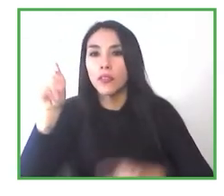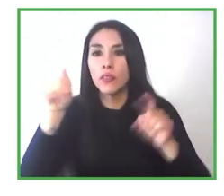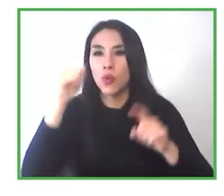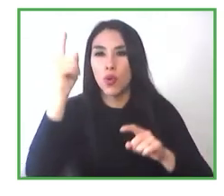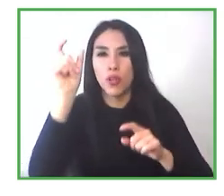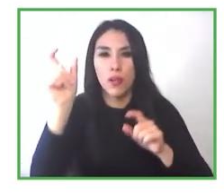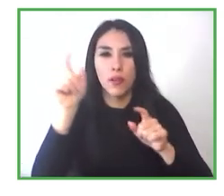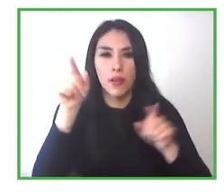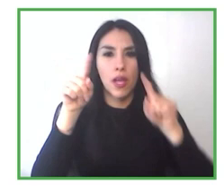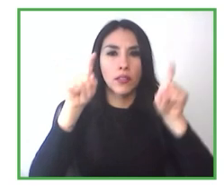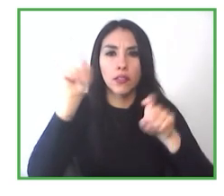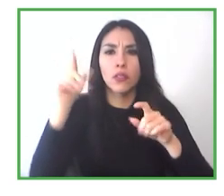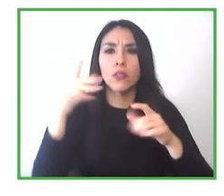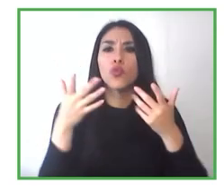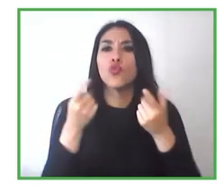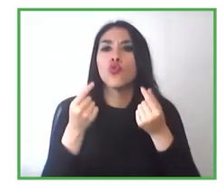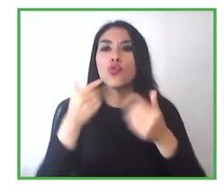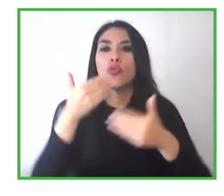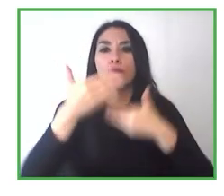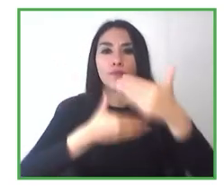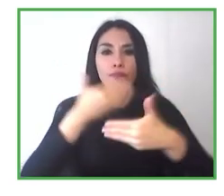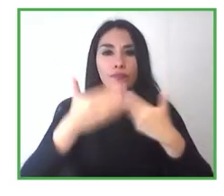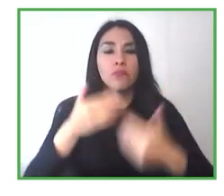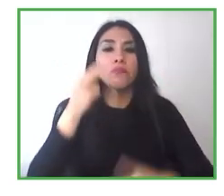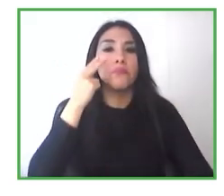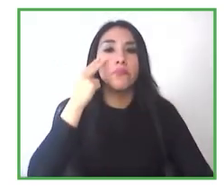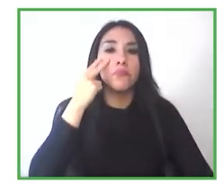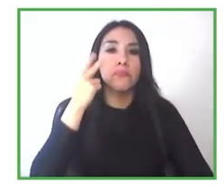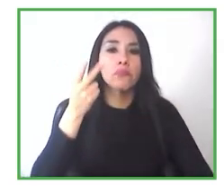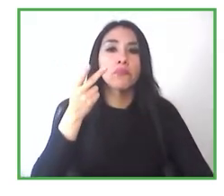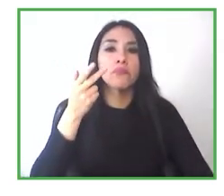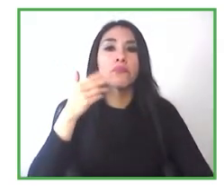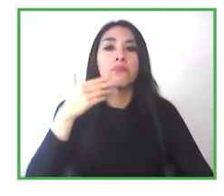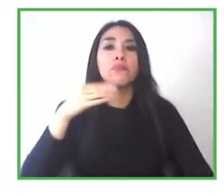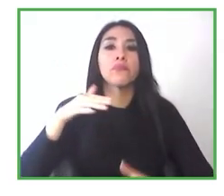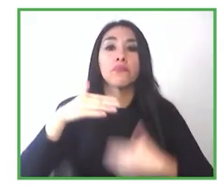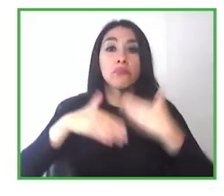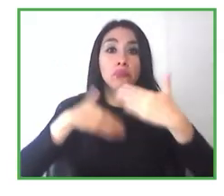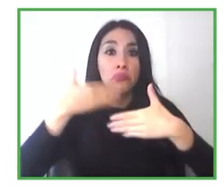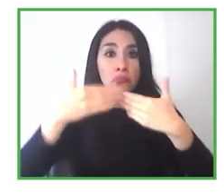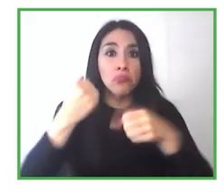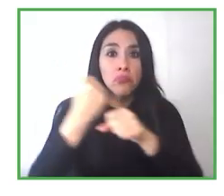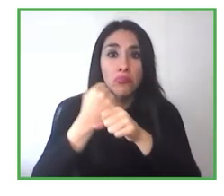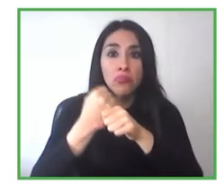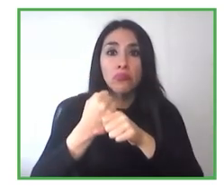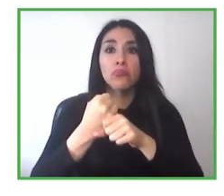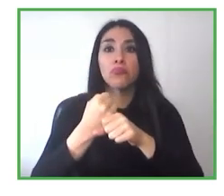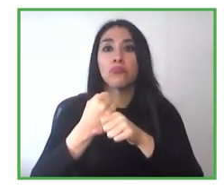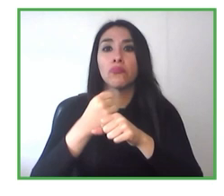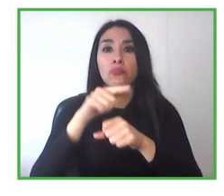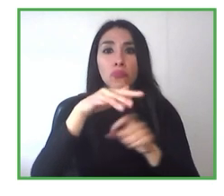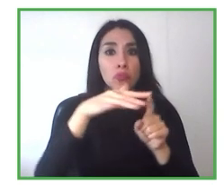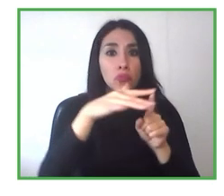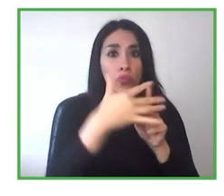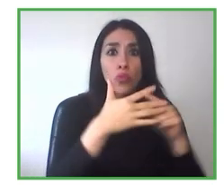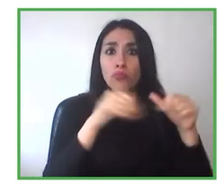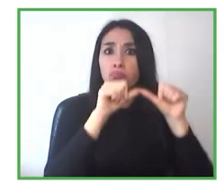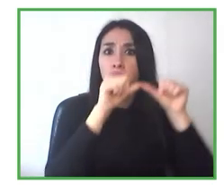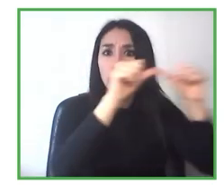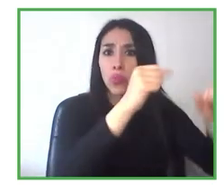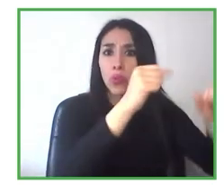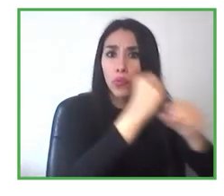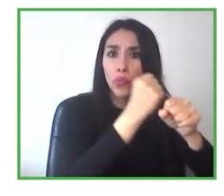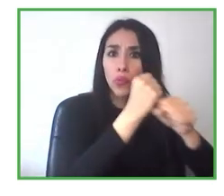jóvenes, con adultos mayores, que también mencionaban, ¿cierto?, que trabajaban con personas mayores de 60 años. ¿Cuál es el proceso que hacen